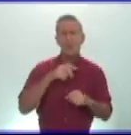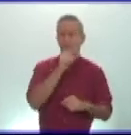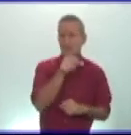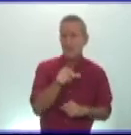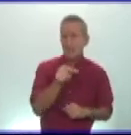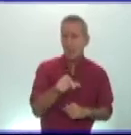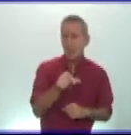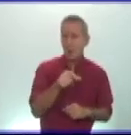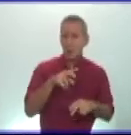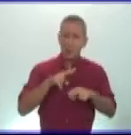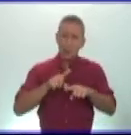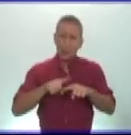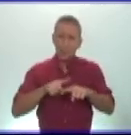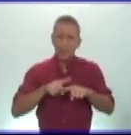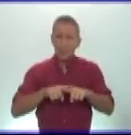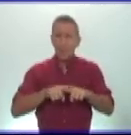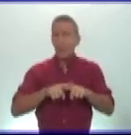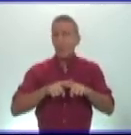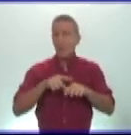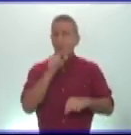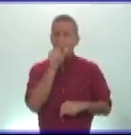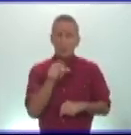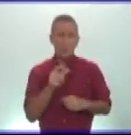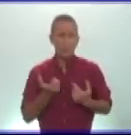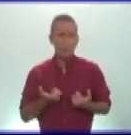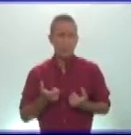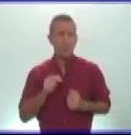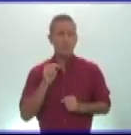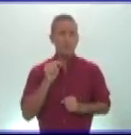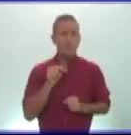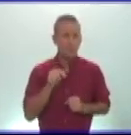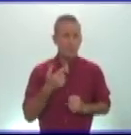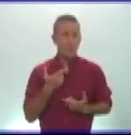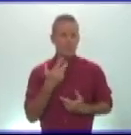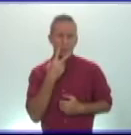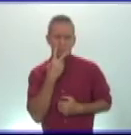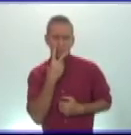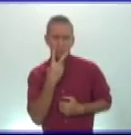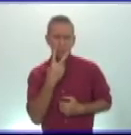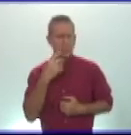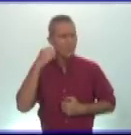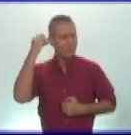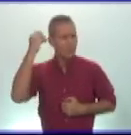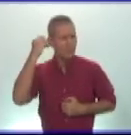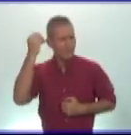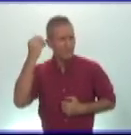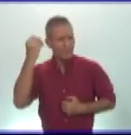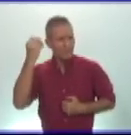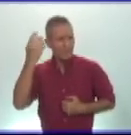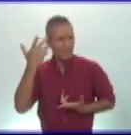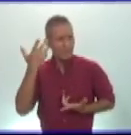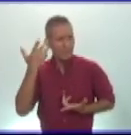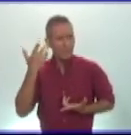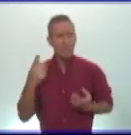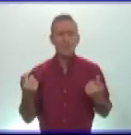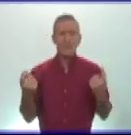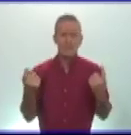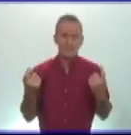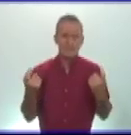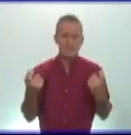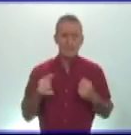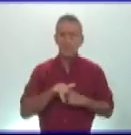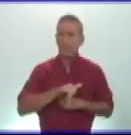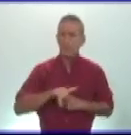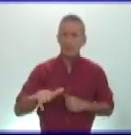tendencia incluso tal vez en nuestros días y que también sirva esto un poco muchacho para reflexionar en la necesidad de la igualdad de los seres